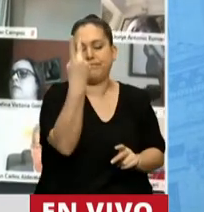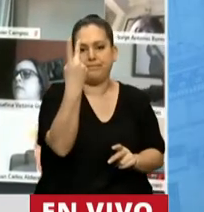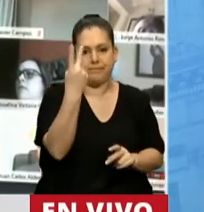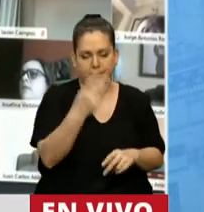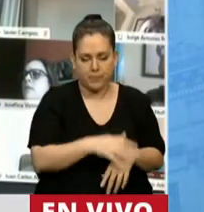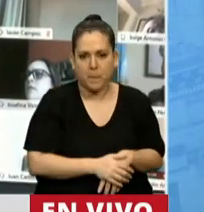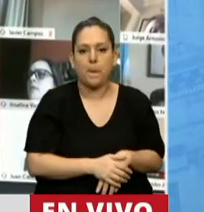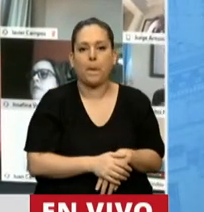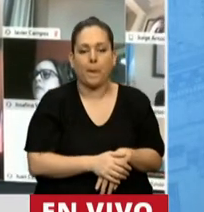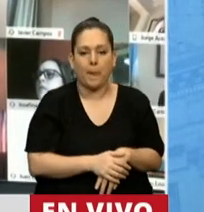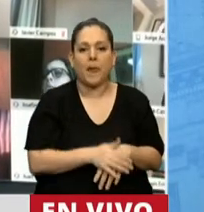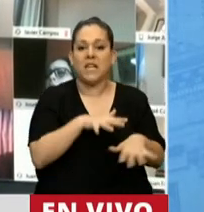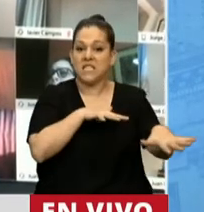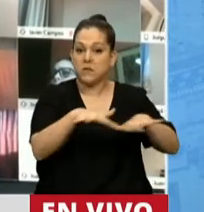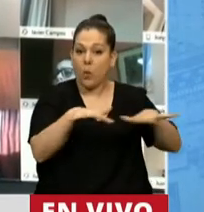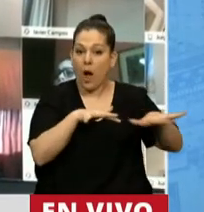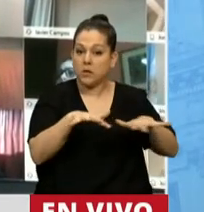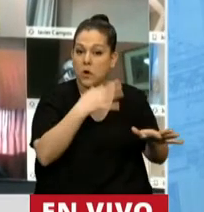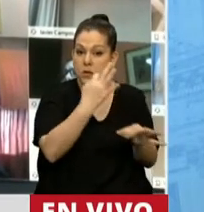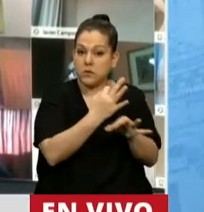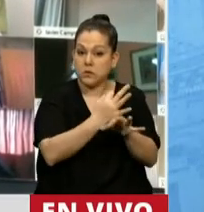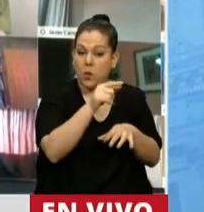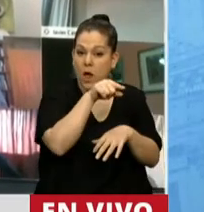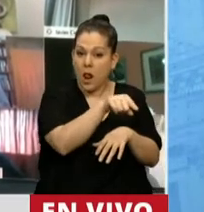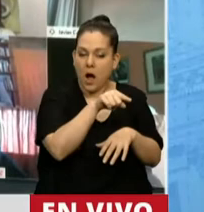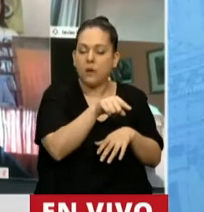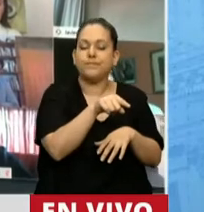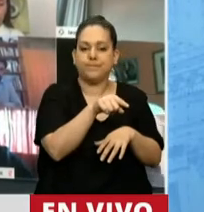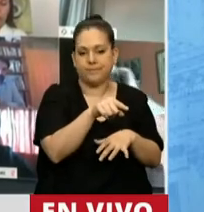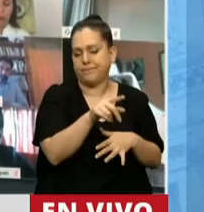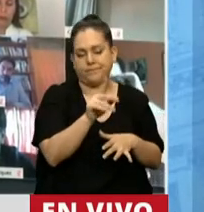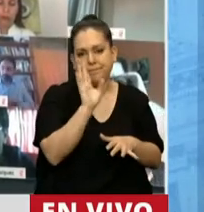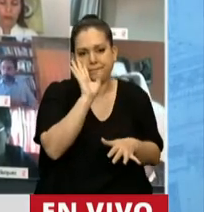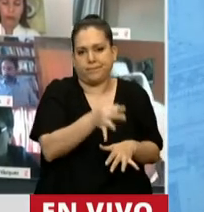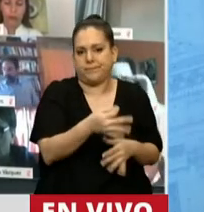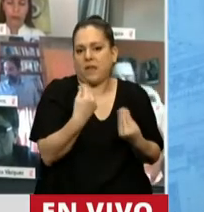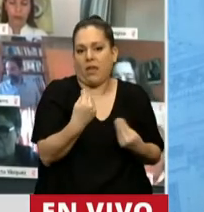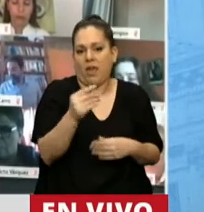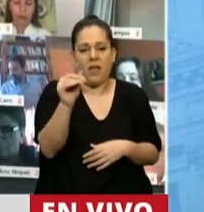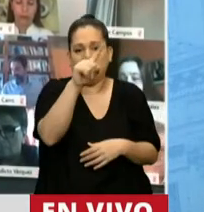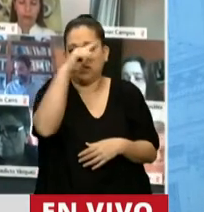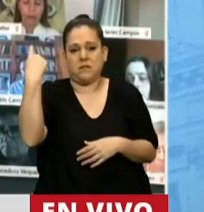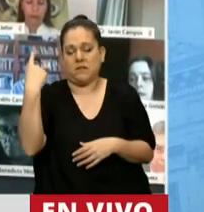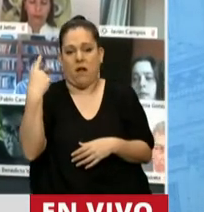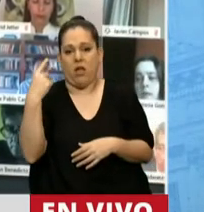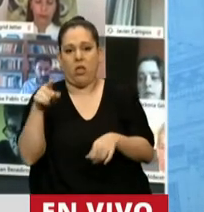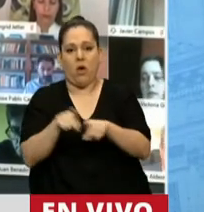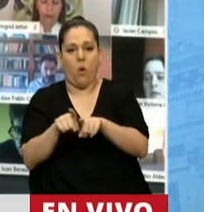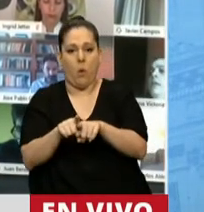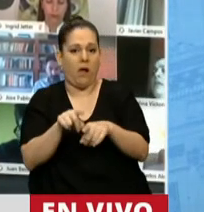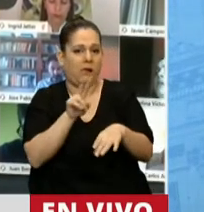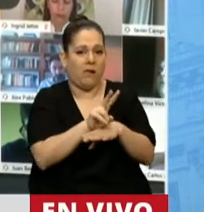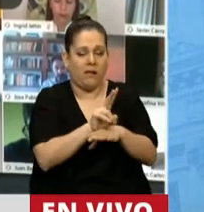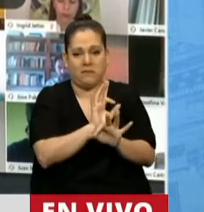En circunstancias en las que, evidentemente, la ausencia del Estado, el